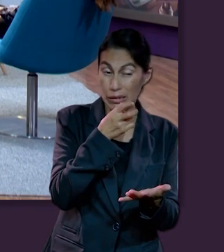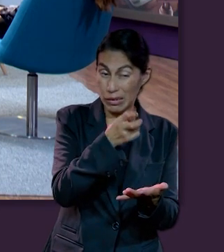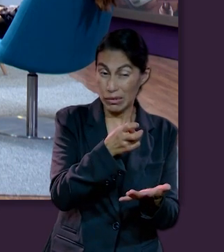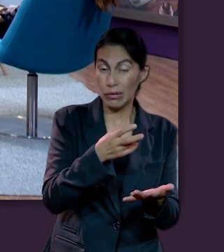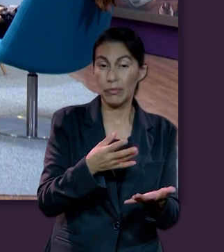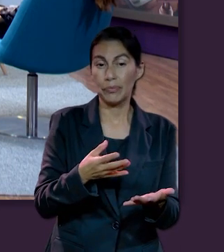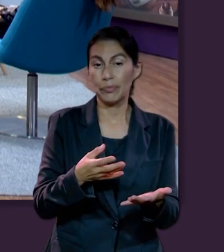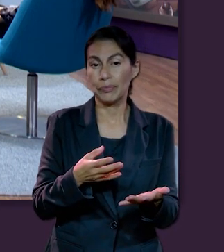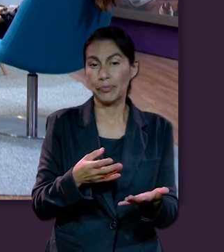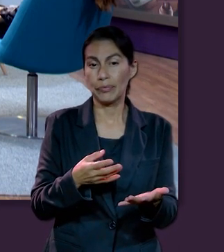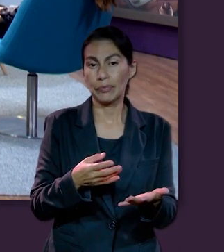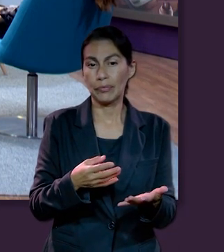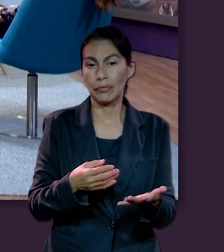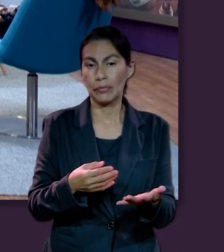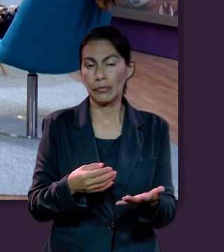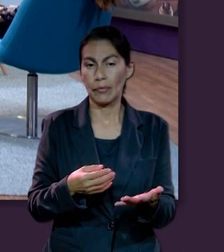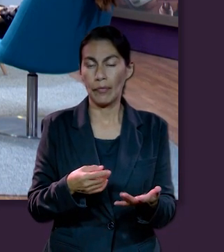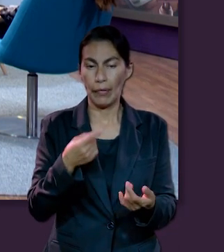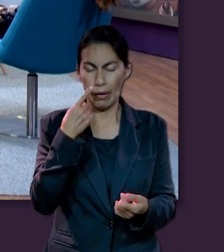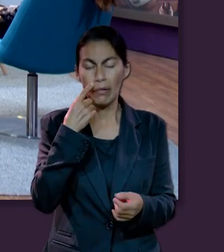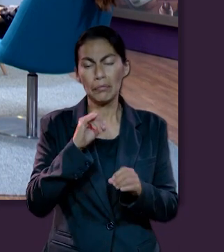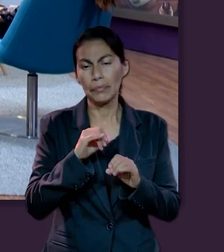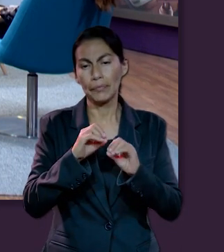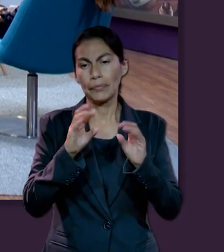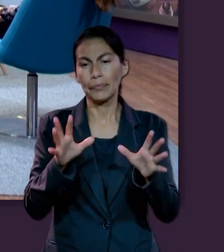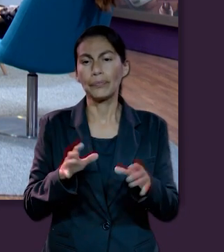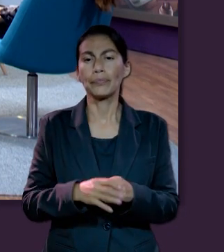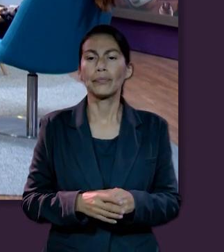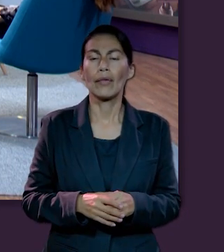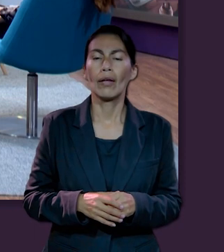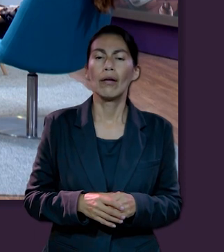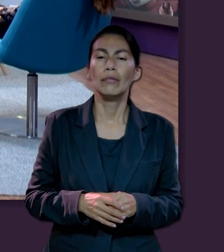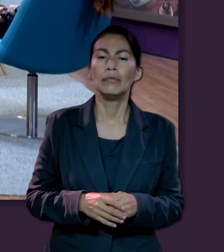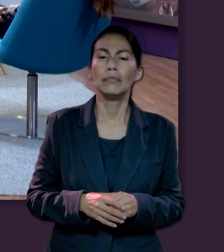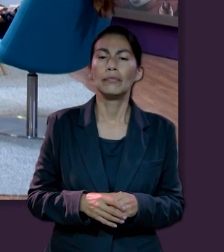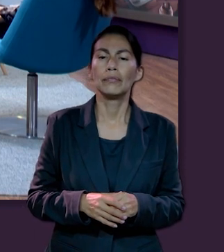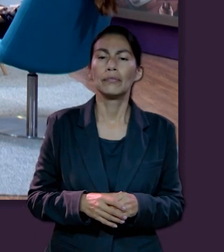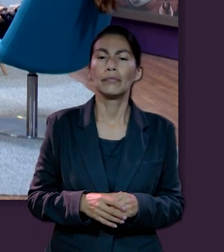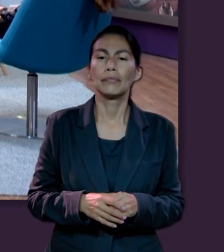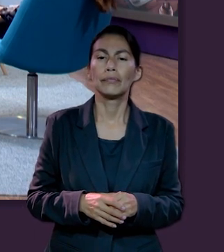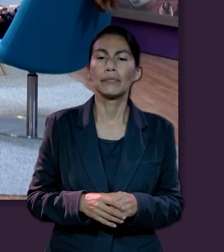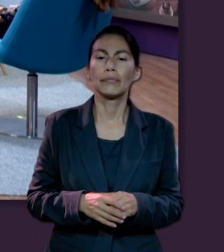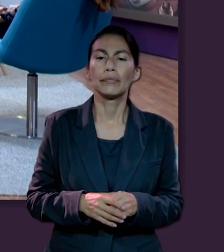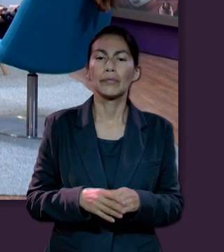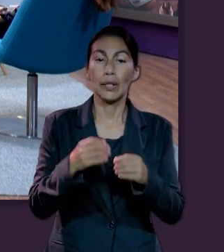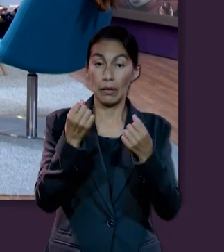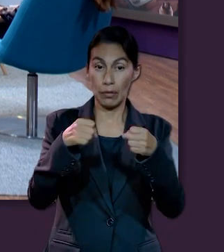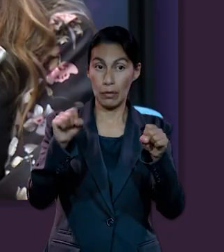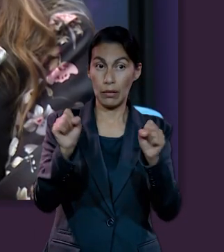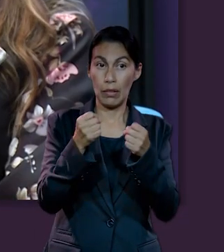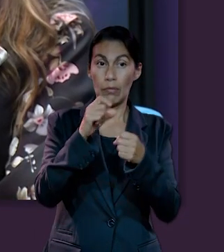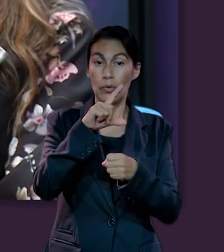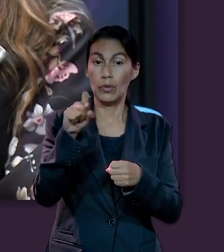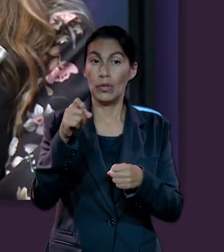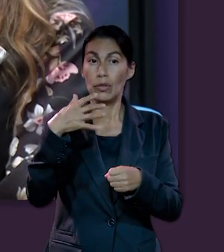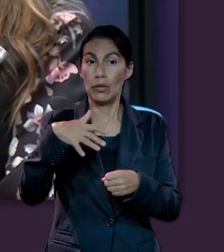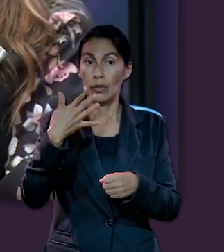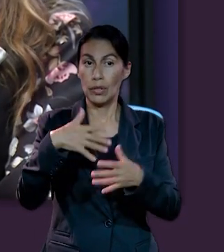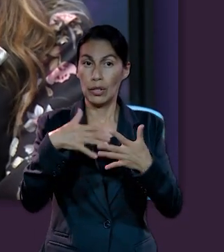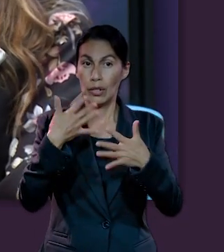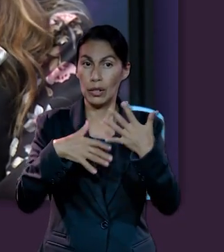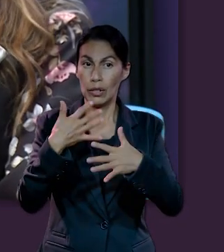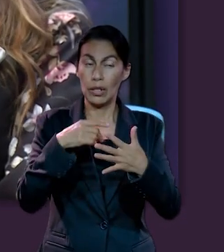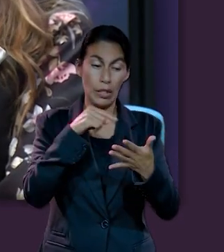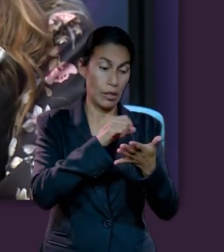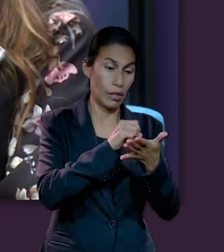que tiene esa visión sobre la vida. Claro que sí. Podemos añadir también lo que está escrito en el